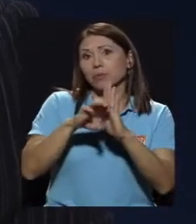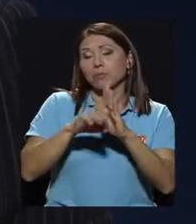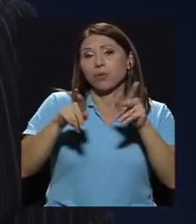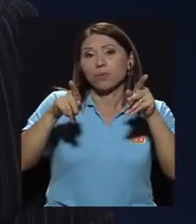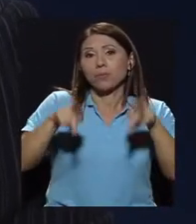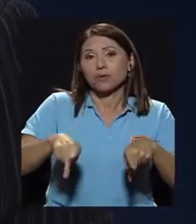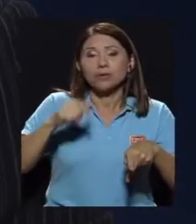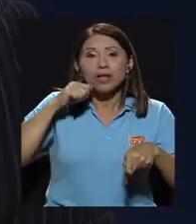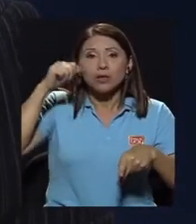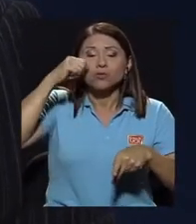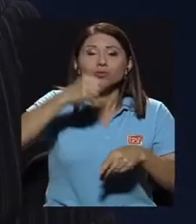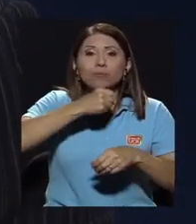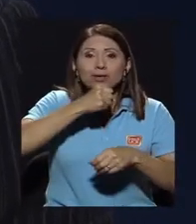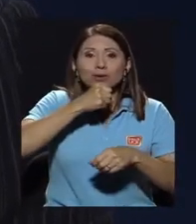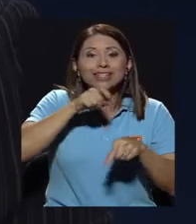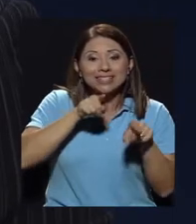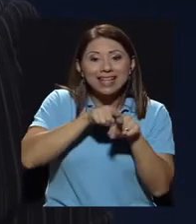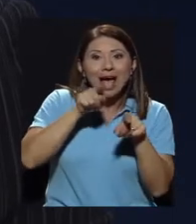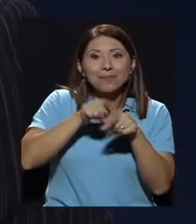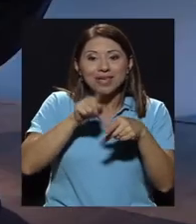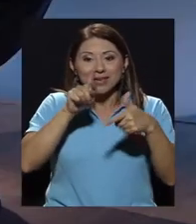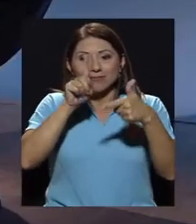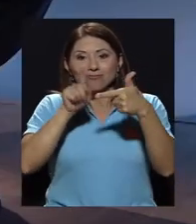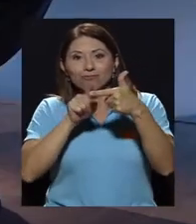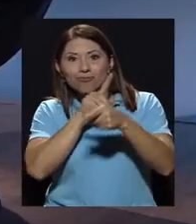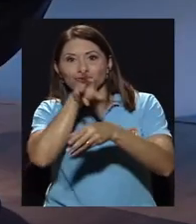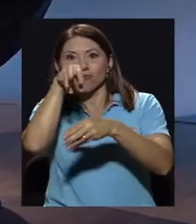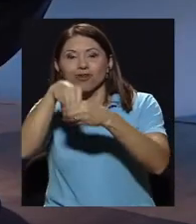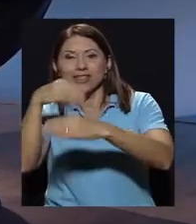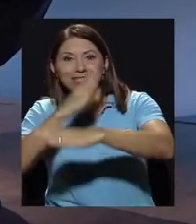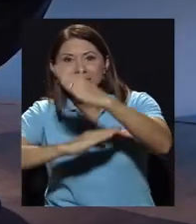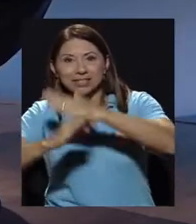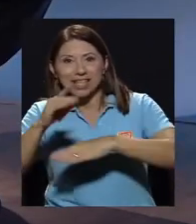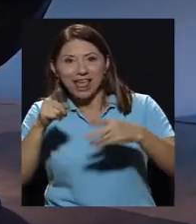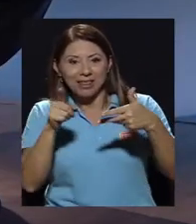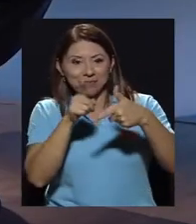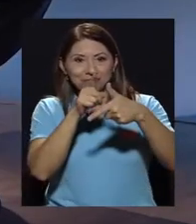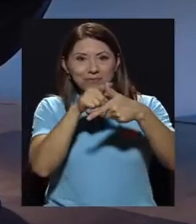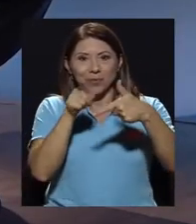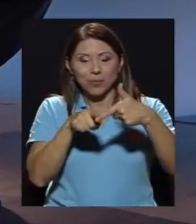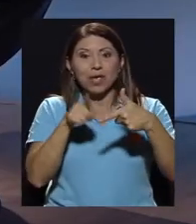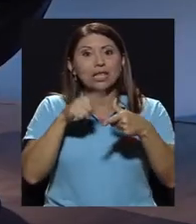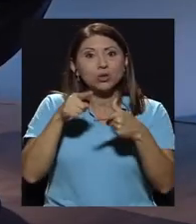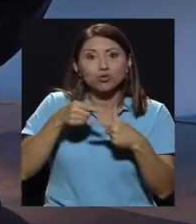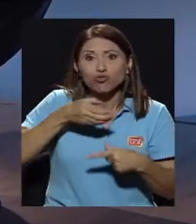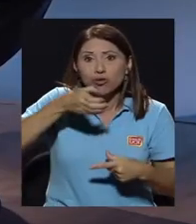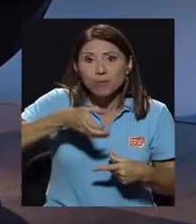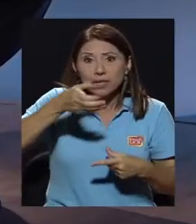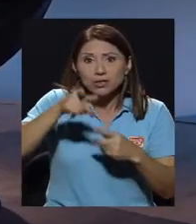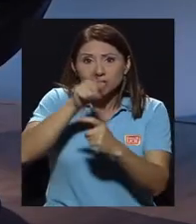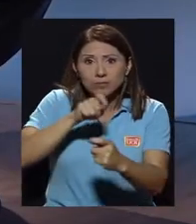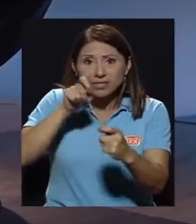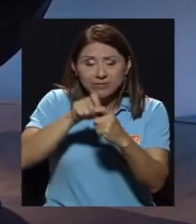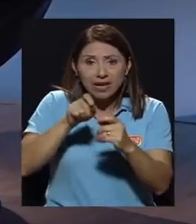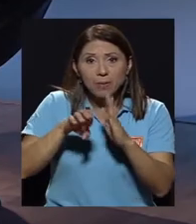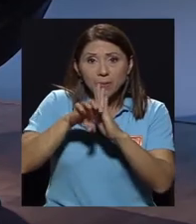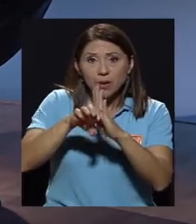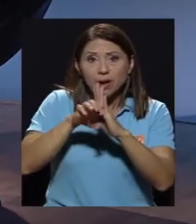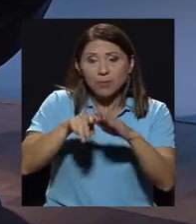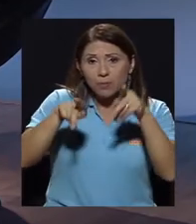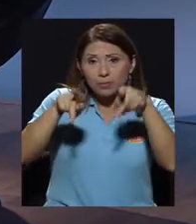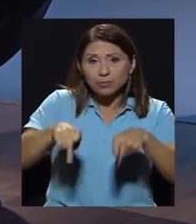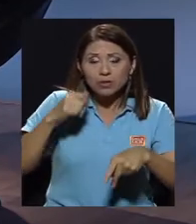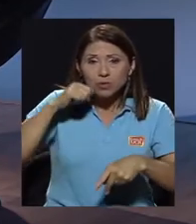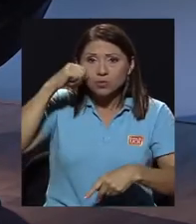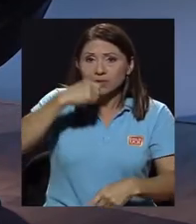adultos mayores, entran también dentro del sector de la discapacidad. ¿Hay alguna recomendación específica para una población como las personas adultos mayores